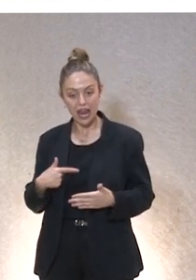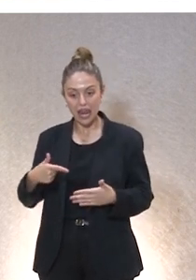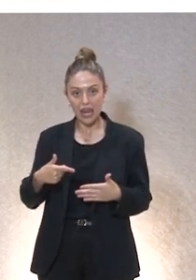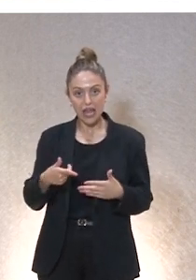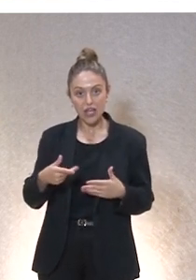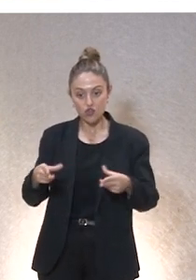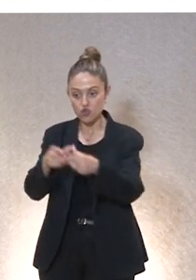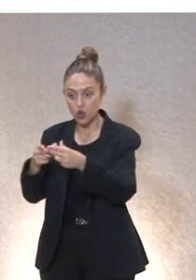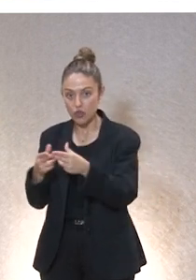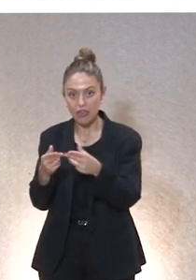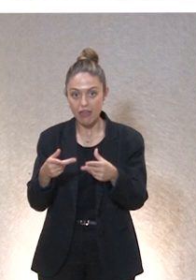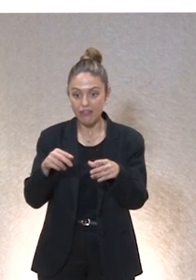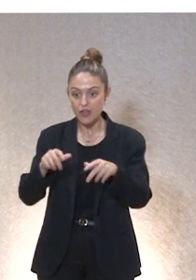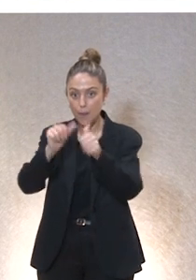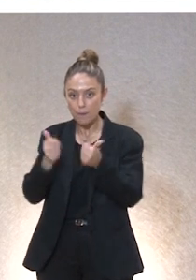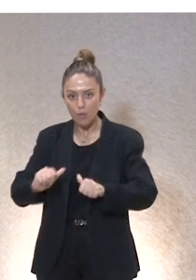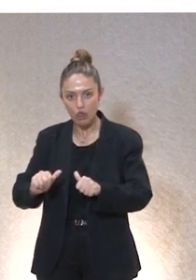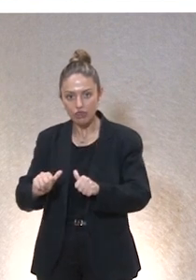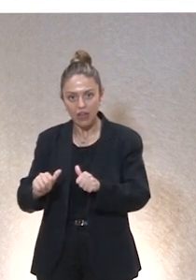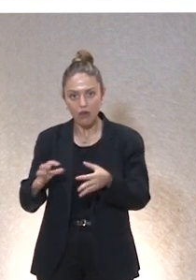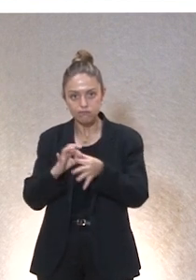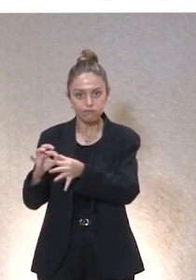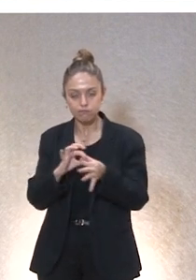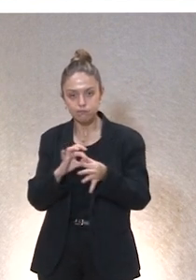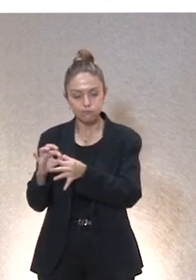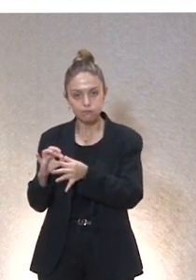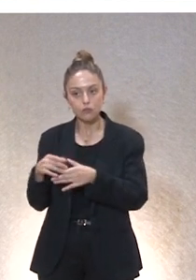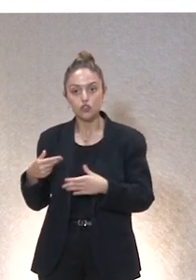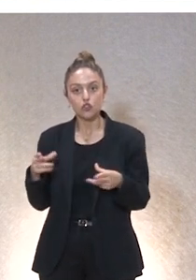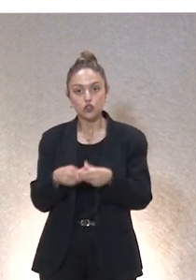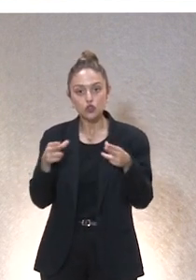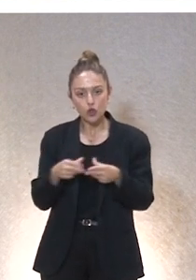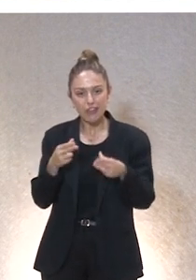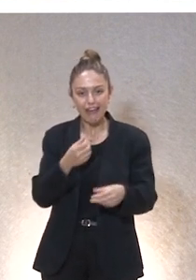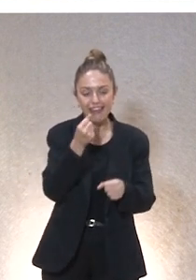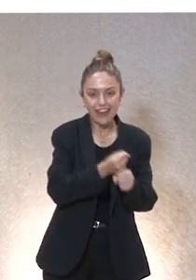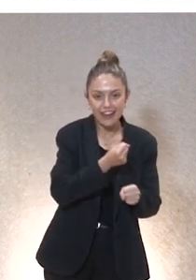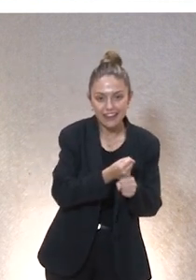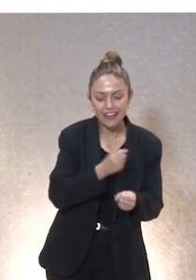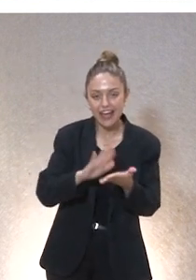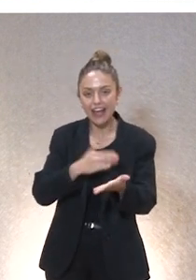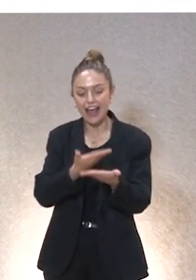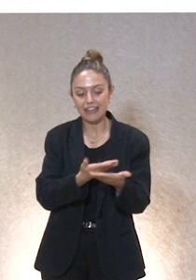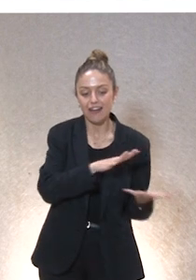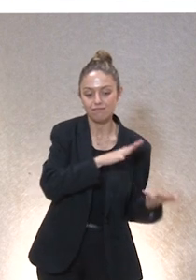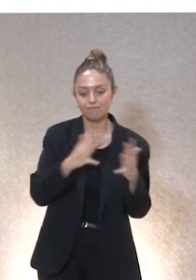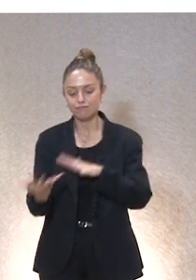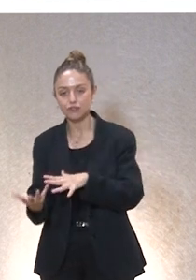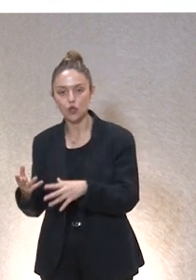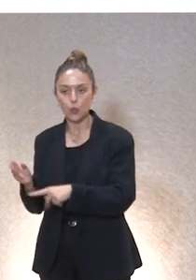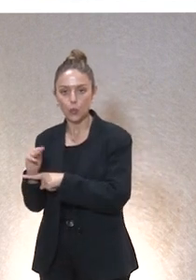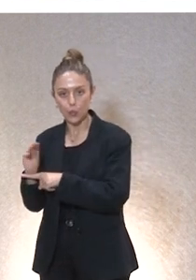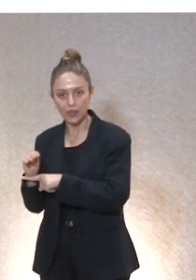sociales y el modelo de sociedad en esa clave. Tendríamos que pasar de la sociedad del rendimiento a la sociedad de los cuidados. Ello que